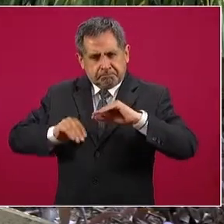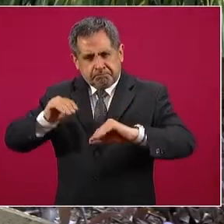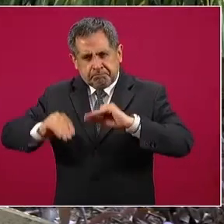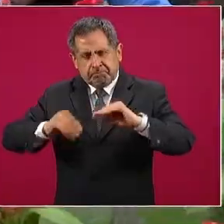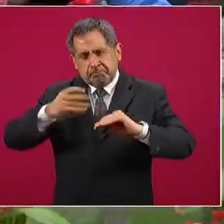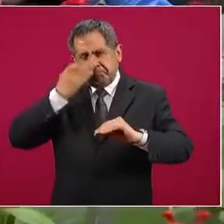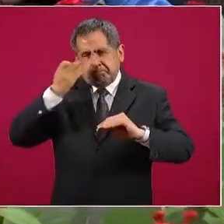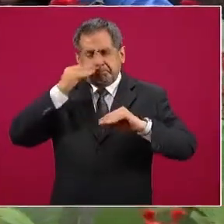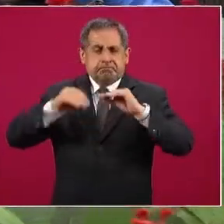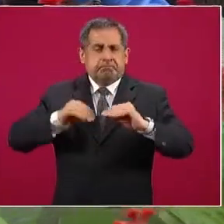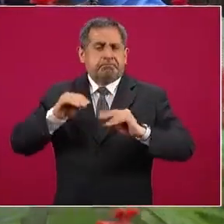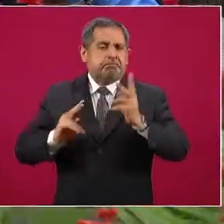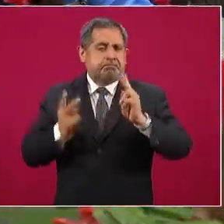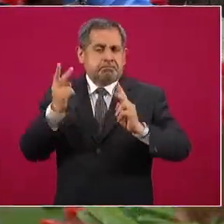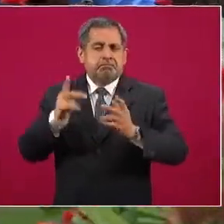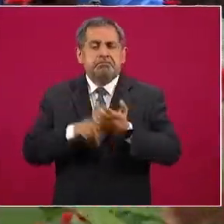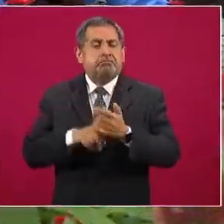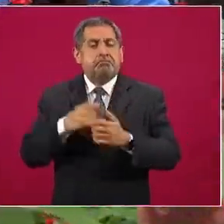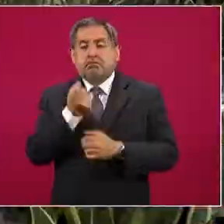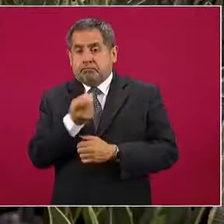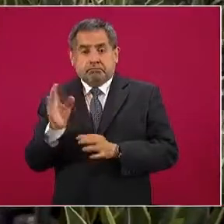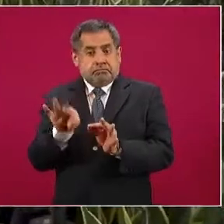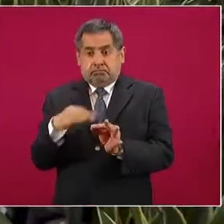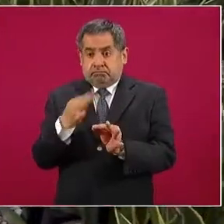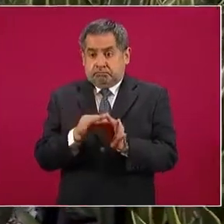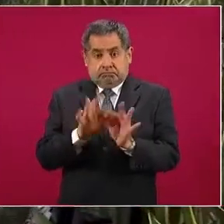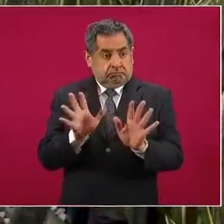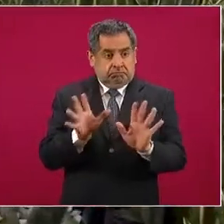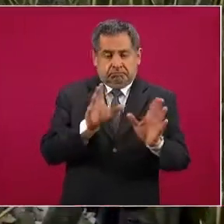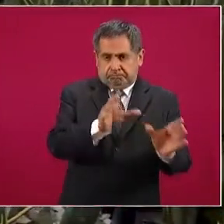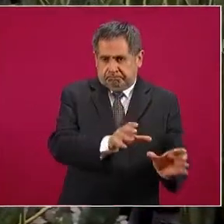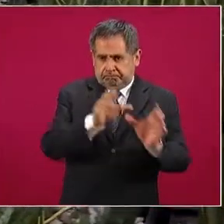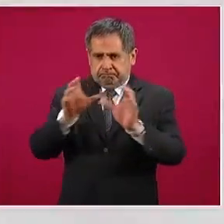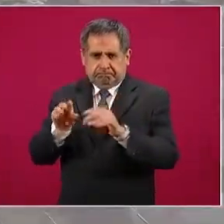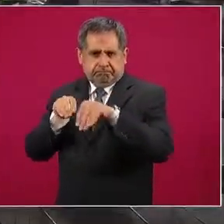forestales en el vivero. Algunas ya están listas para el trasplante.